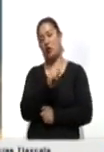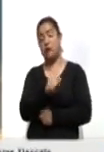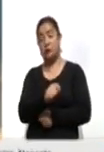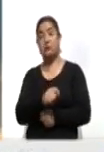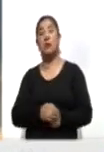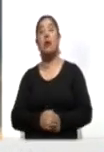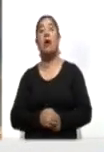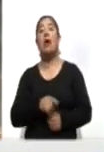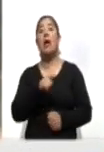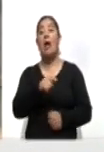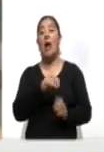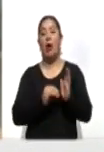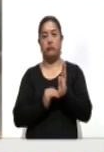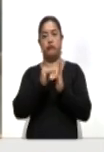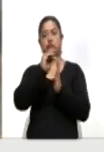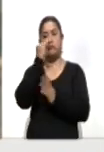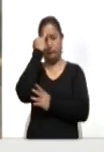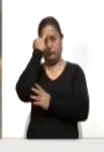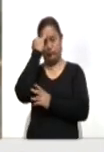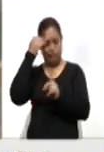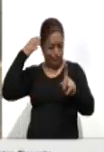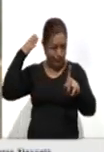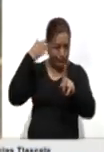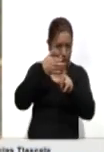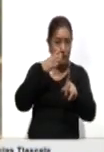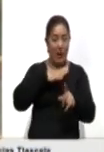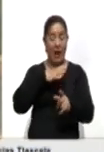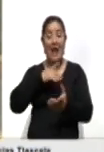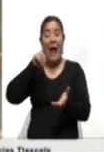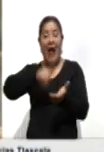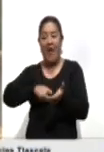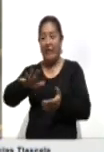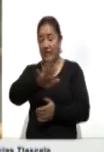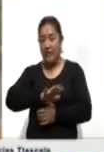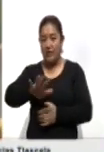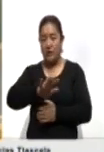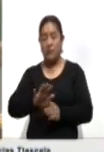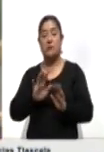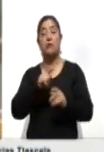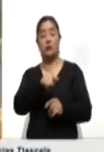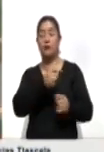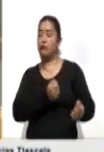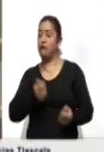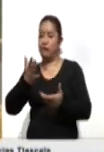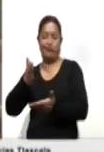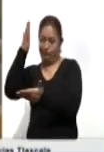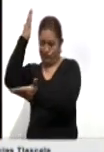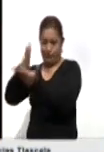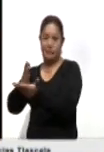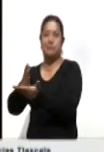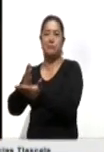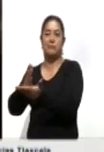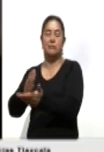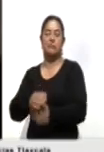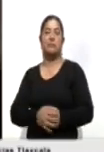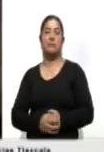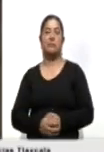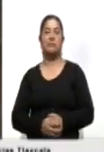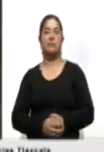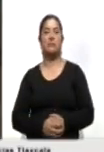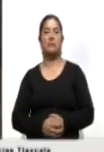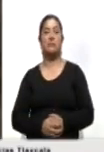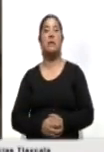contagios ya obligó a India a centrarse en la demanda interna y frenar temporalmente las entregas a COVAX y otros